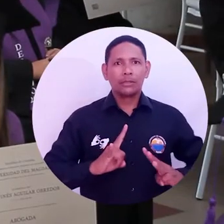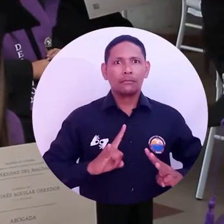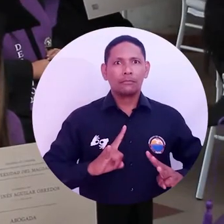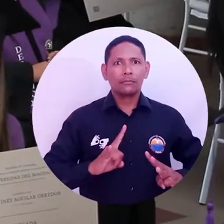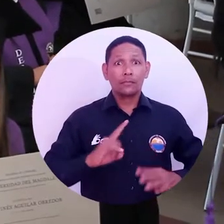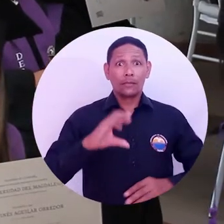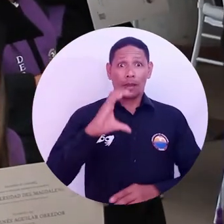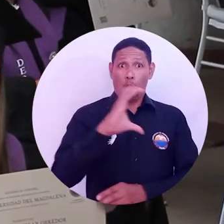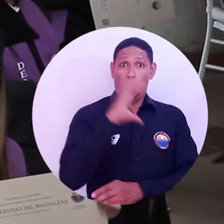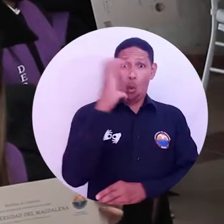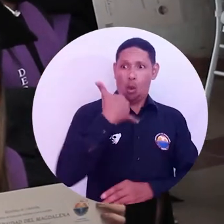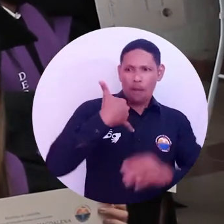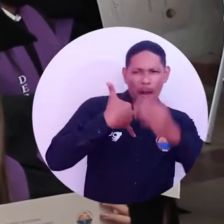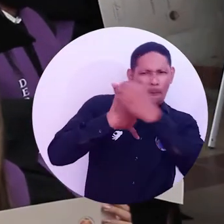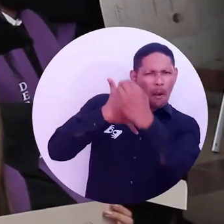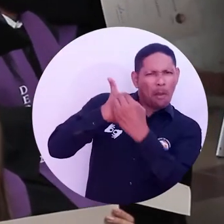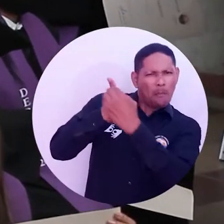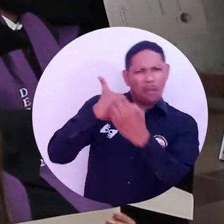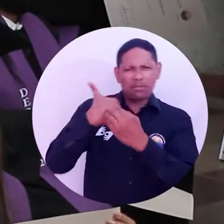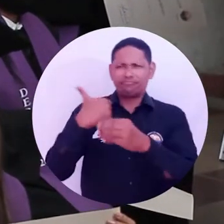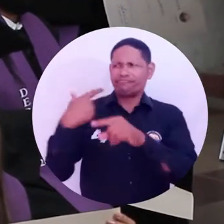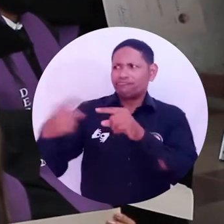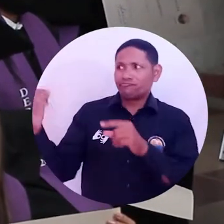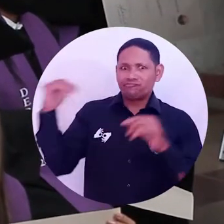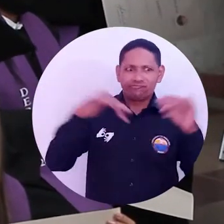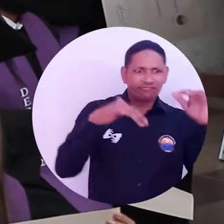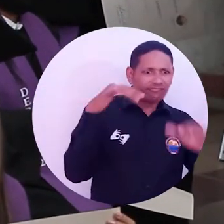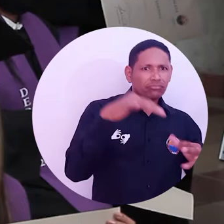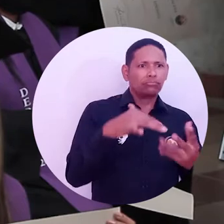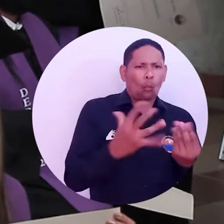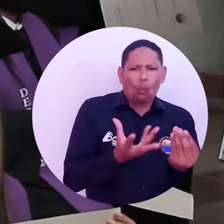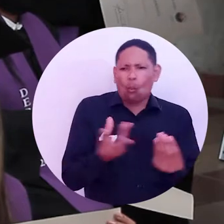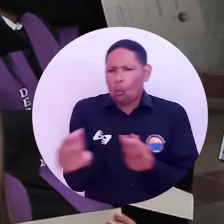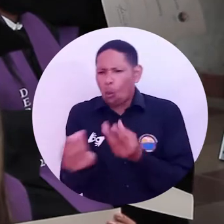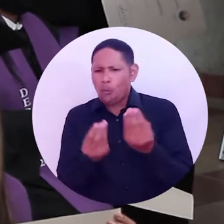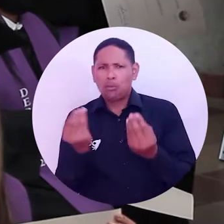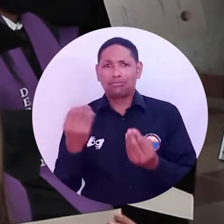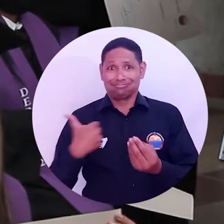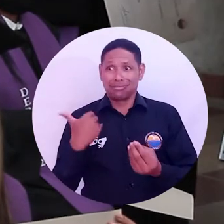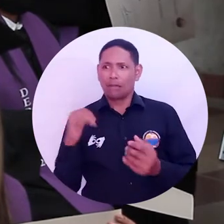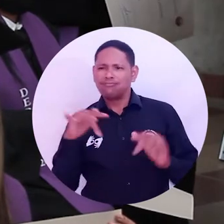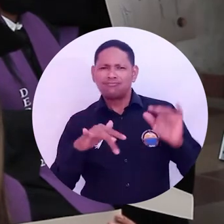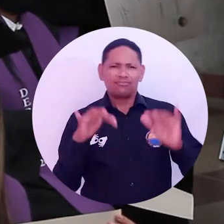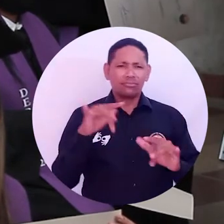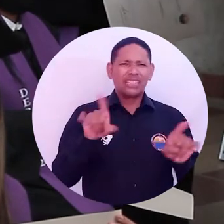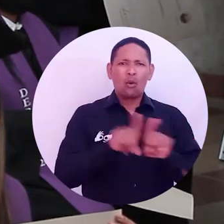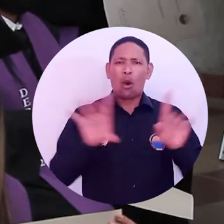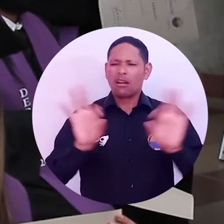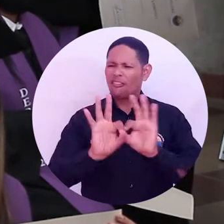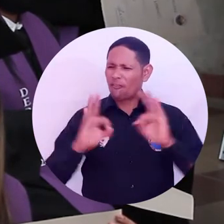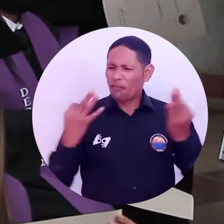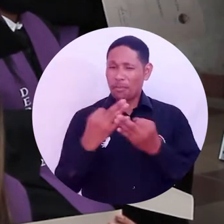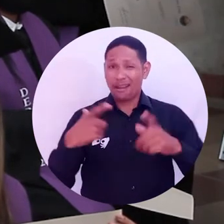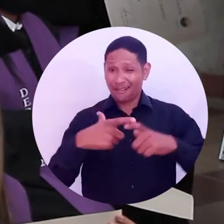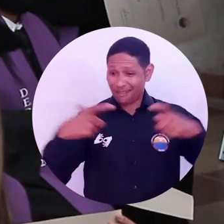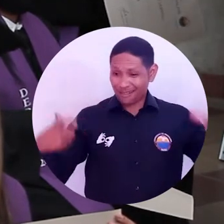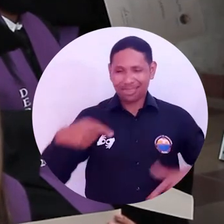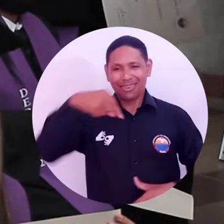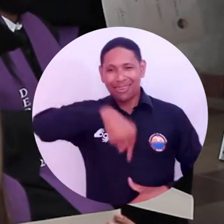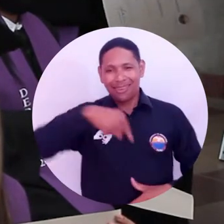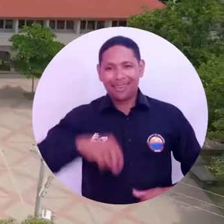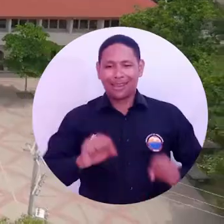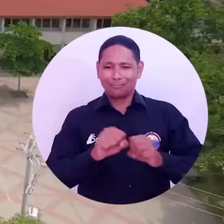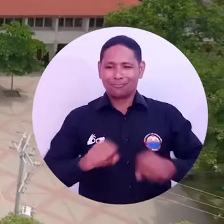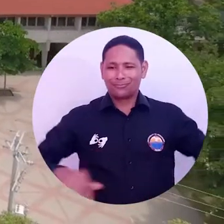provenientes de diferentes partes del país, jóvenes pertenecientes a distintos grupos poblacionales, toda una gran familia reunida en nuestro